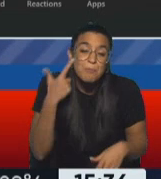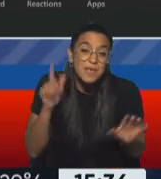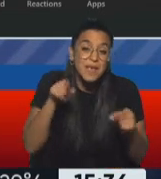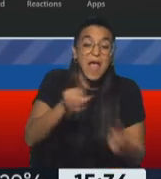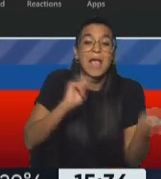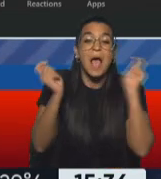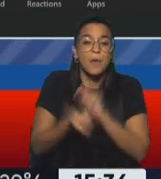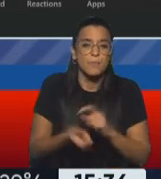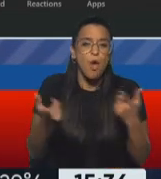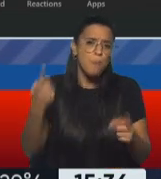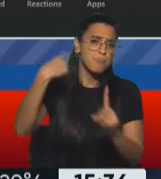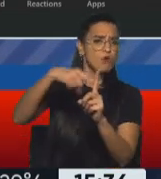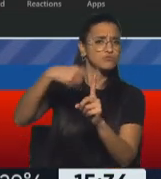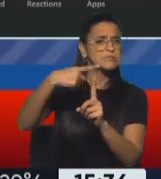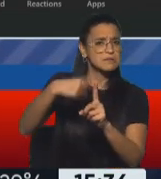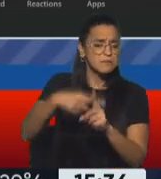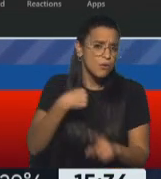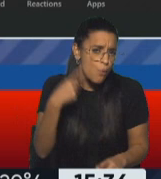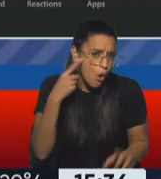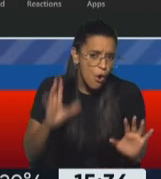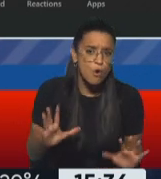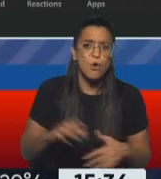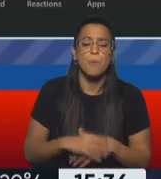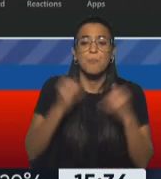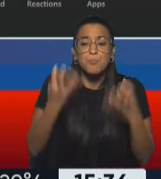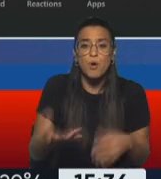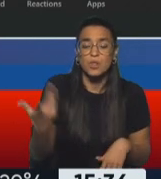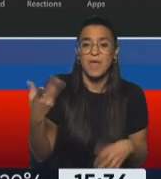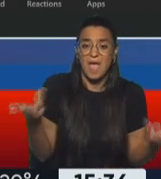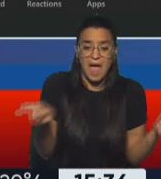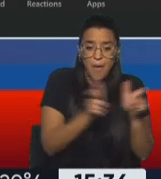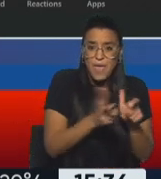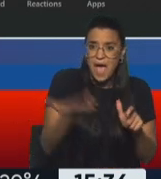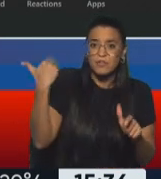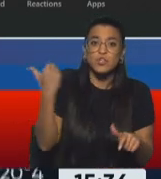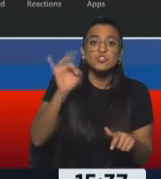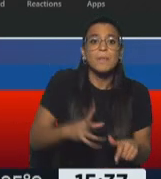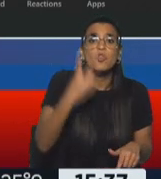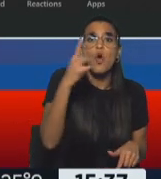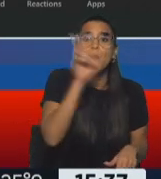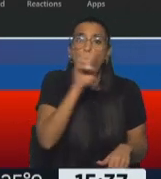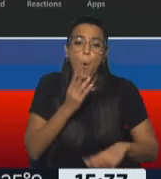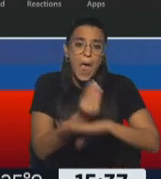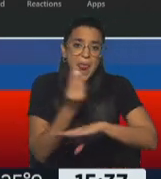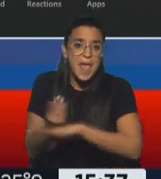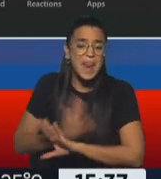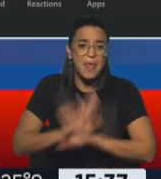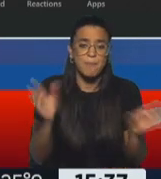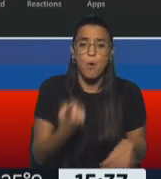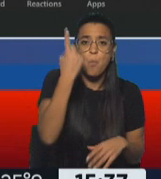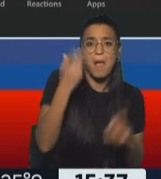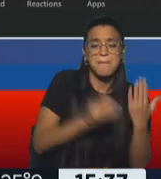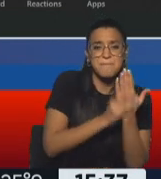cambio es un cambio también muy positivo porque de hecho el gabinete anterior solamente tenía dos mujeres en el gabinete, una era la